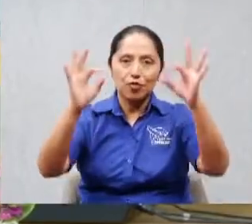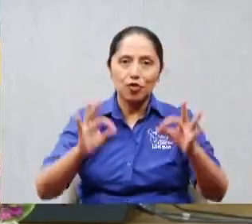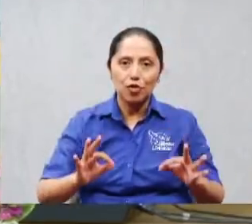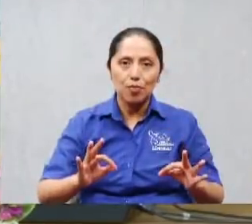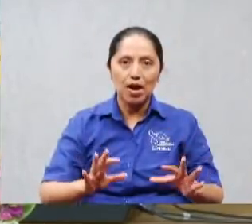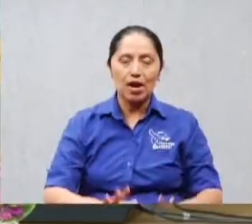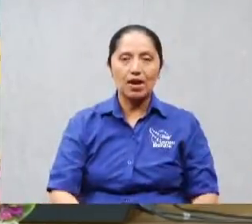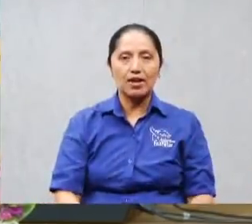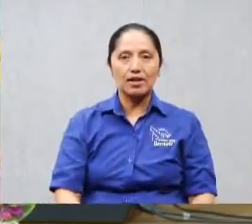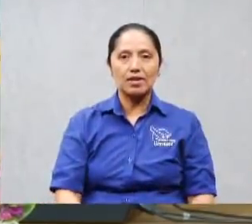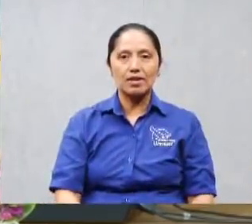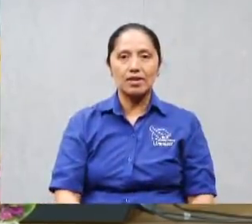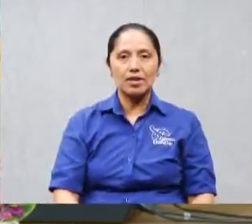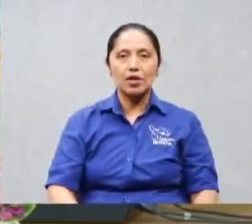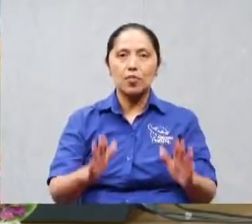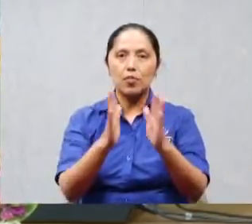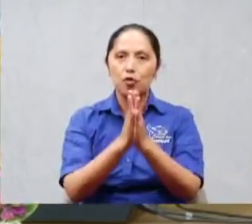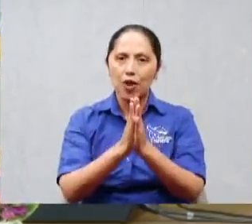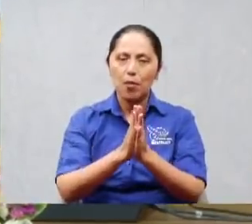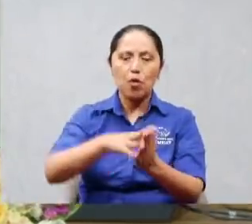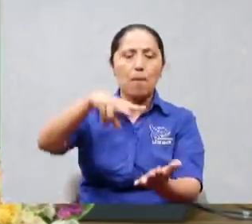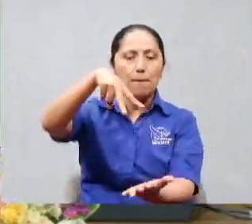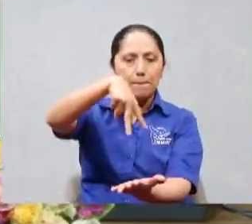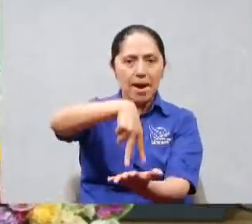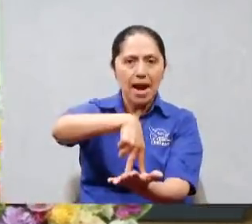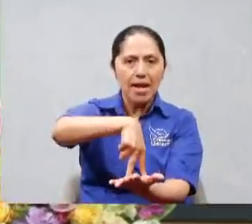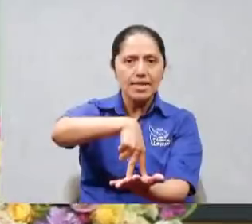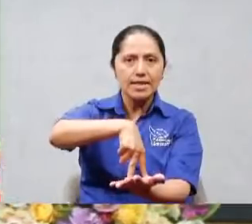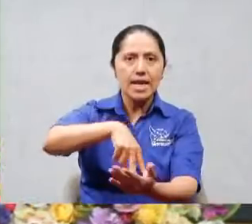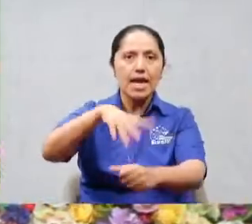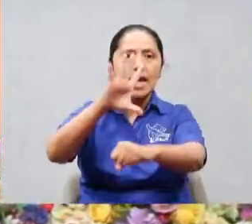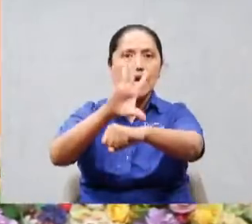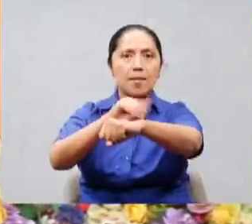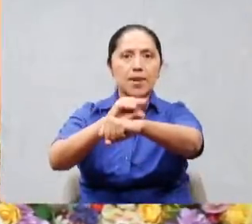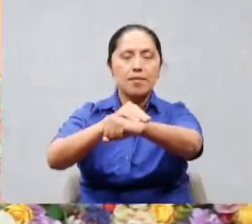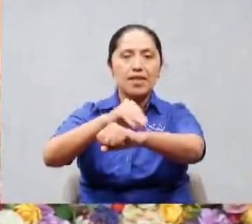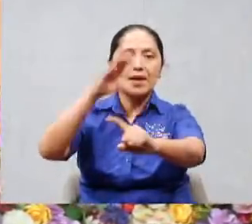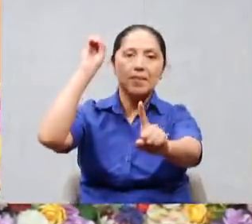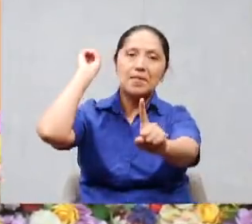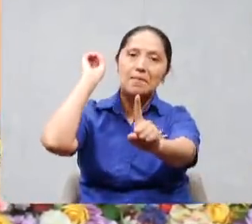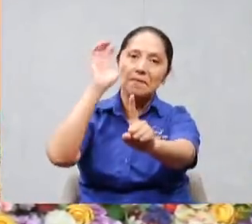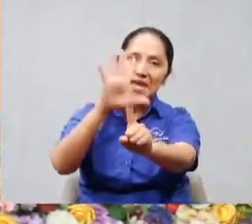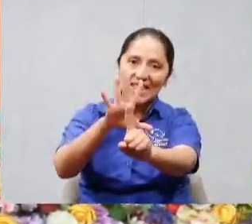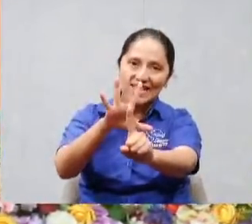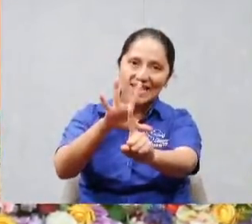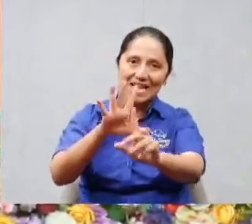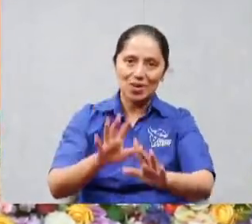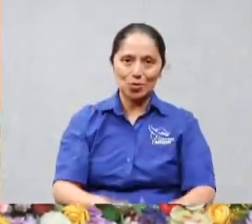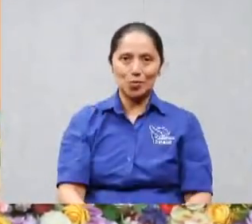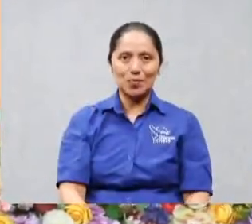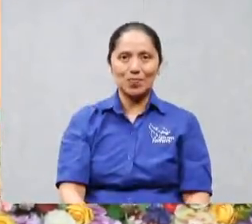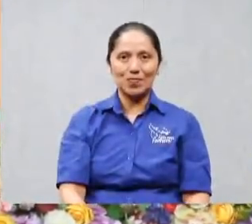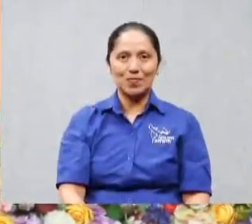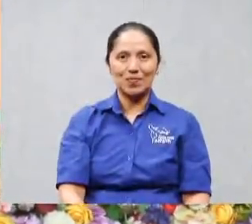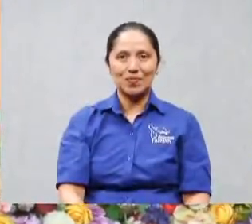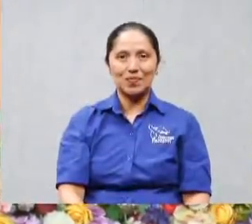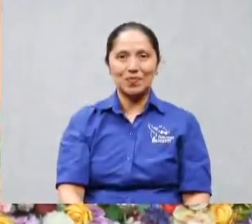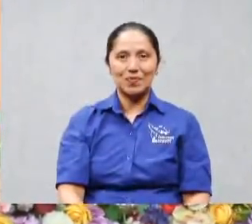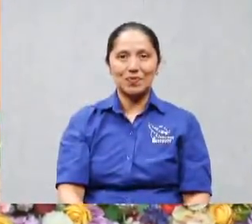hermano que Dios nos ayude pónganse de pie y déjeme bendecirlo voy a bendecir primero a los que vinieron de último no no no no